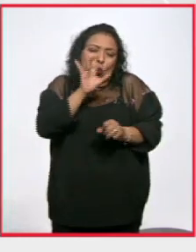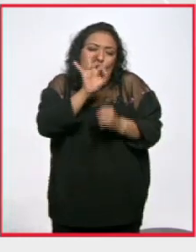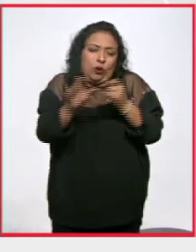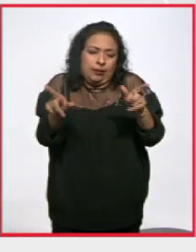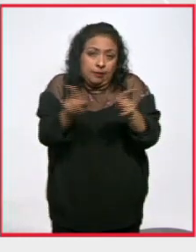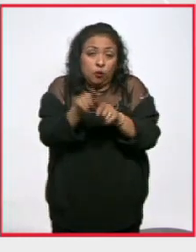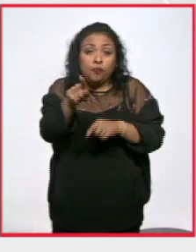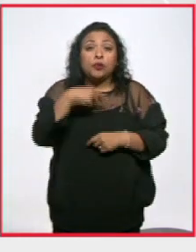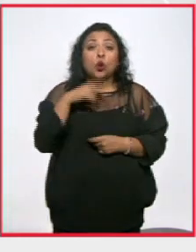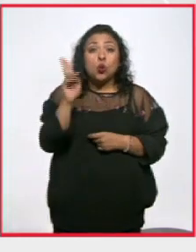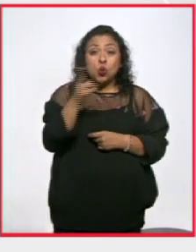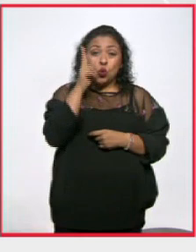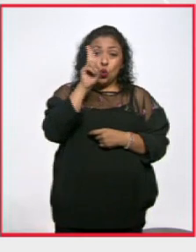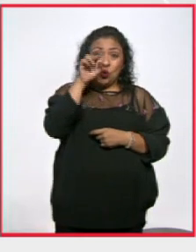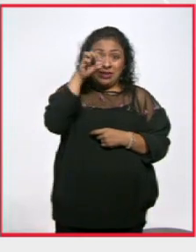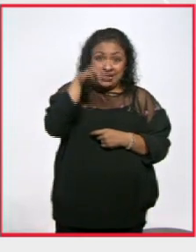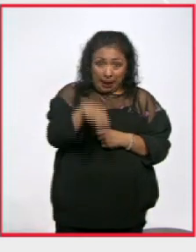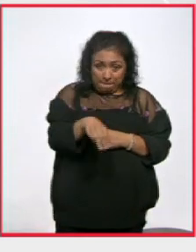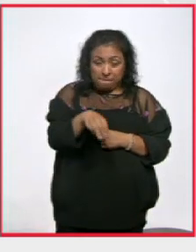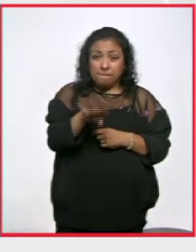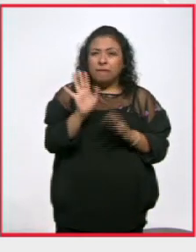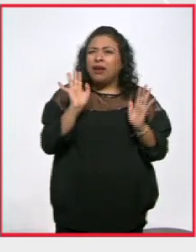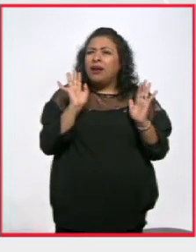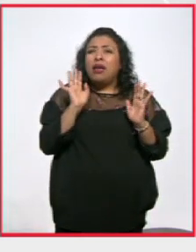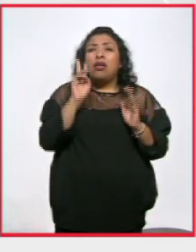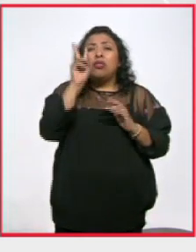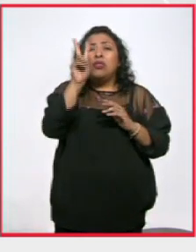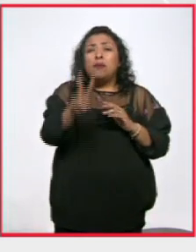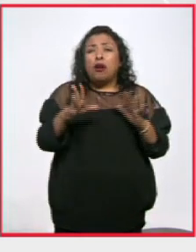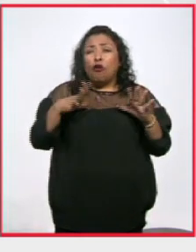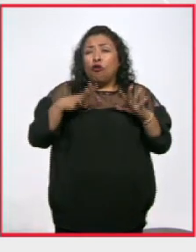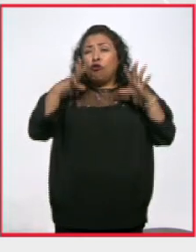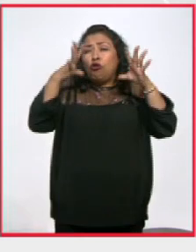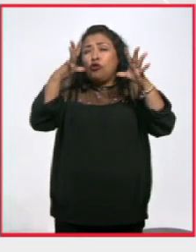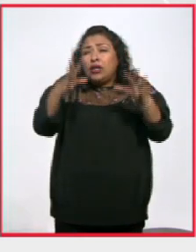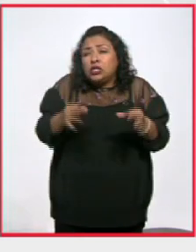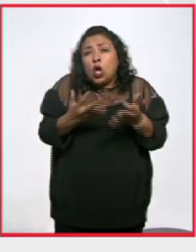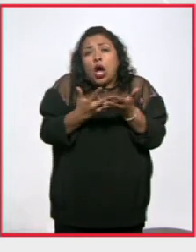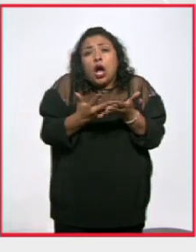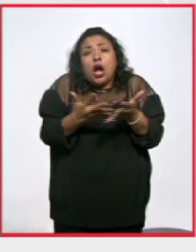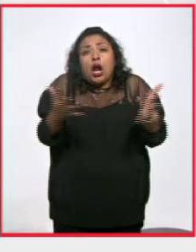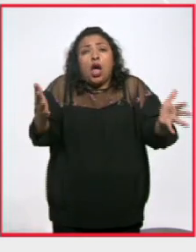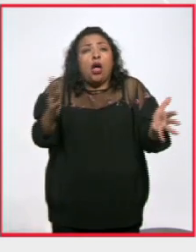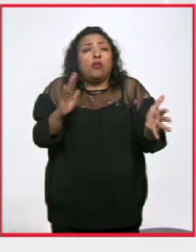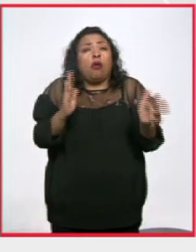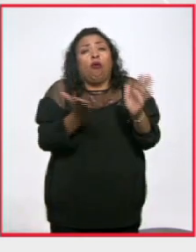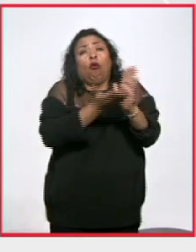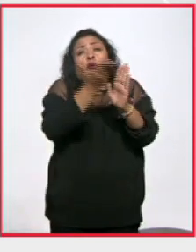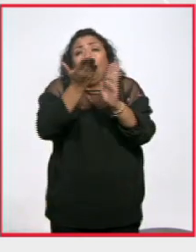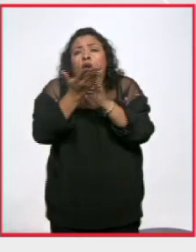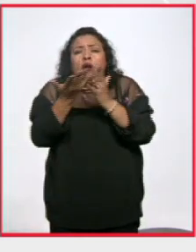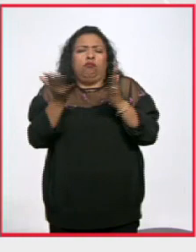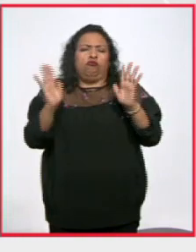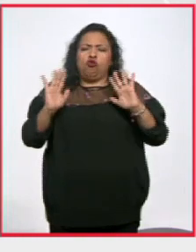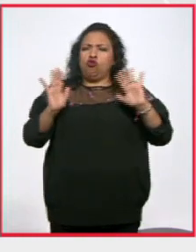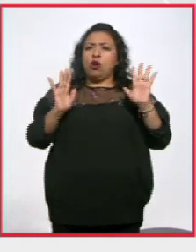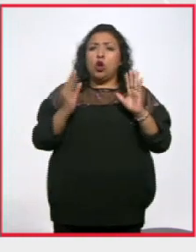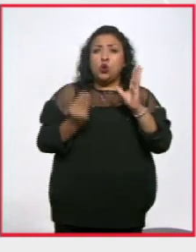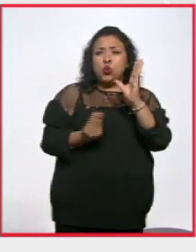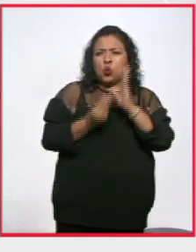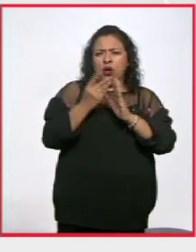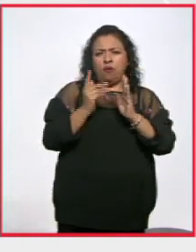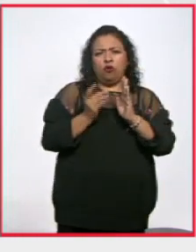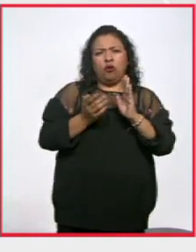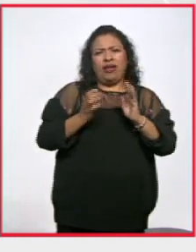que la universidad nacional no fue una gran fundación en el sentido de instalaciones no se le dieron nuevos